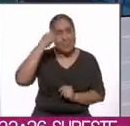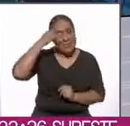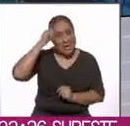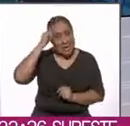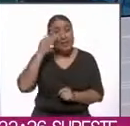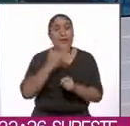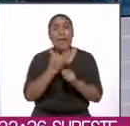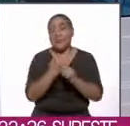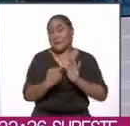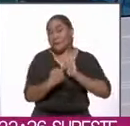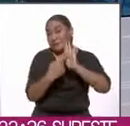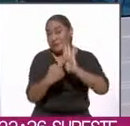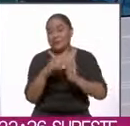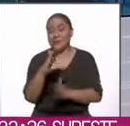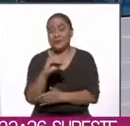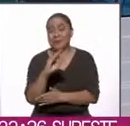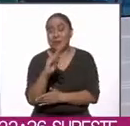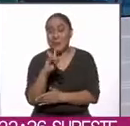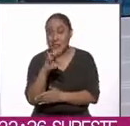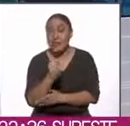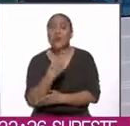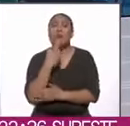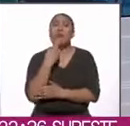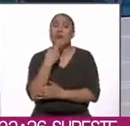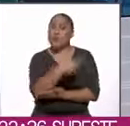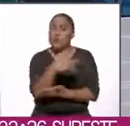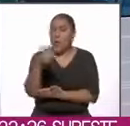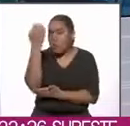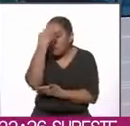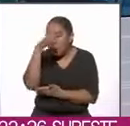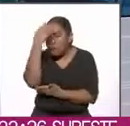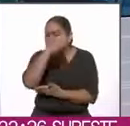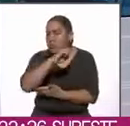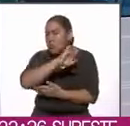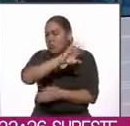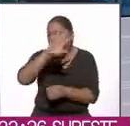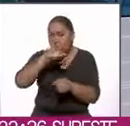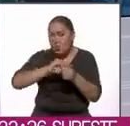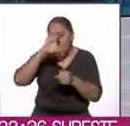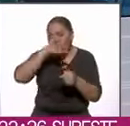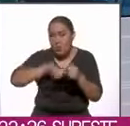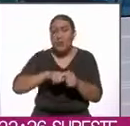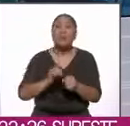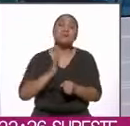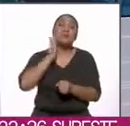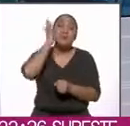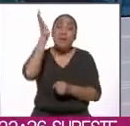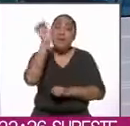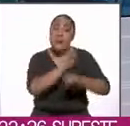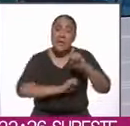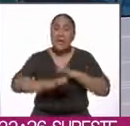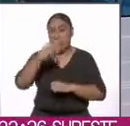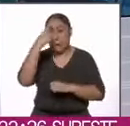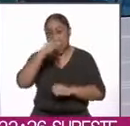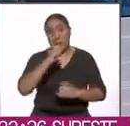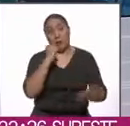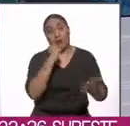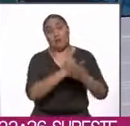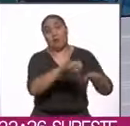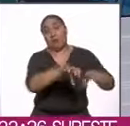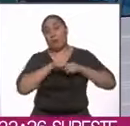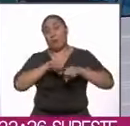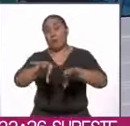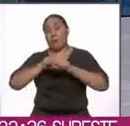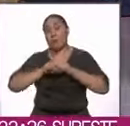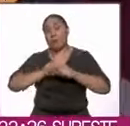fue presentado por la COFEPRIS, la cual resguardará el conocimiento de esta cultura para que los grandes consorcios no lo patenten en